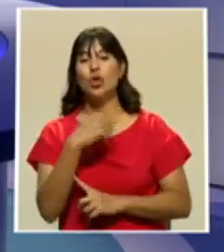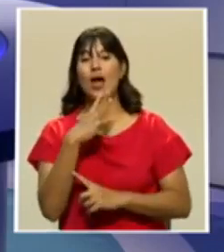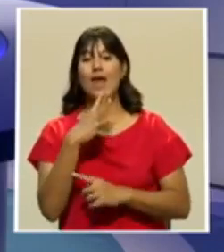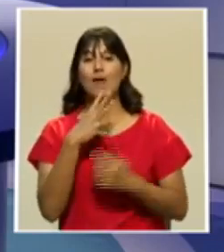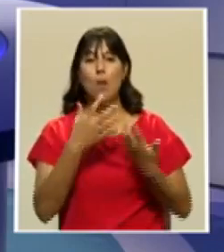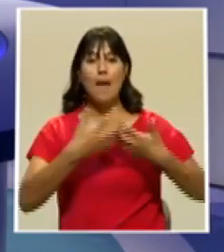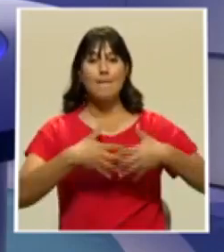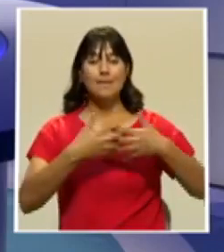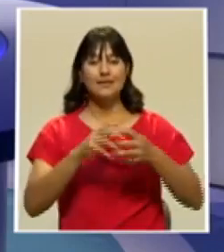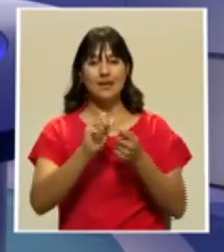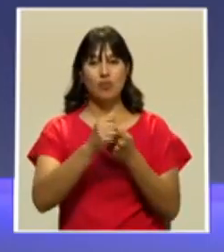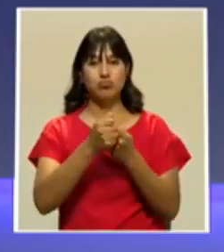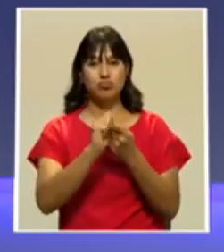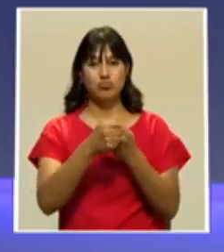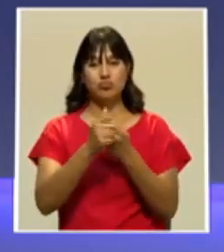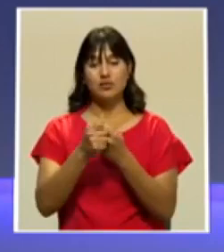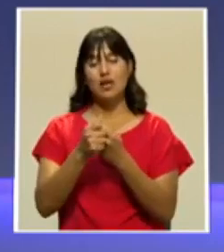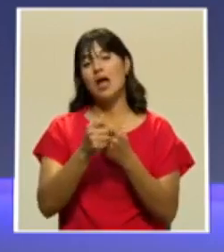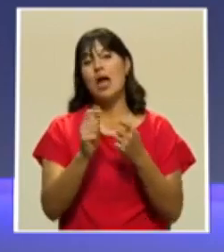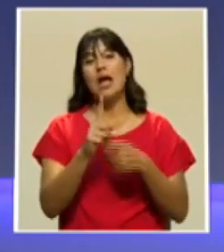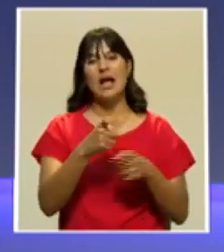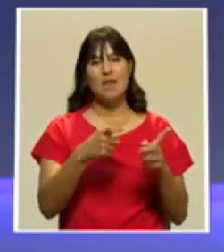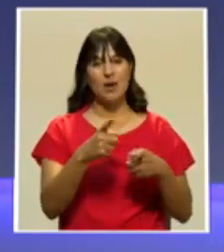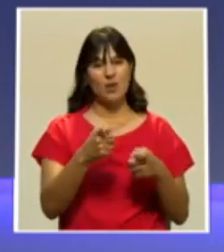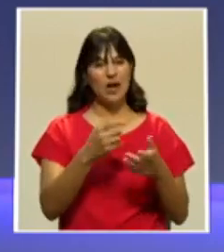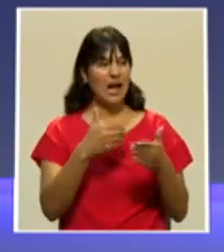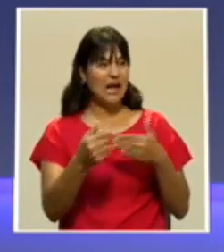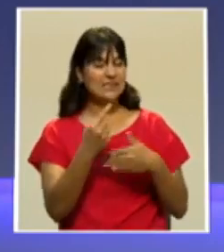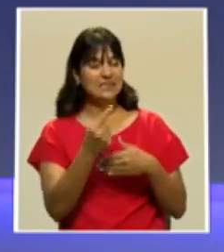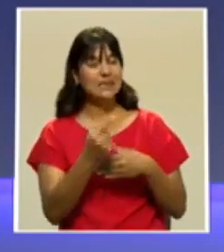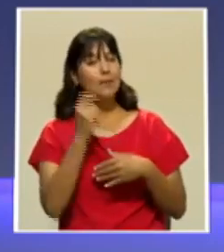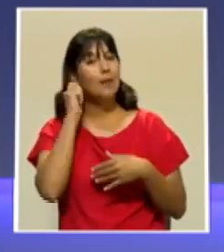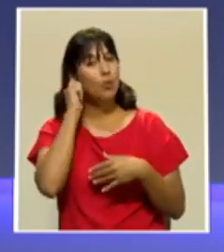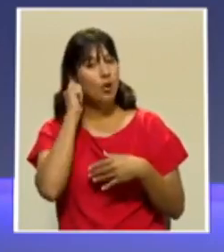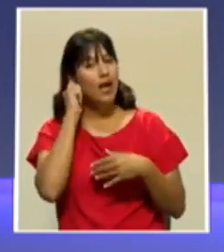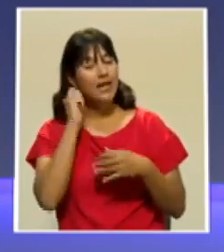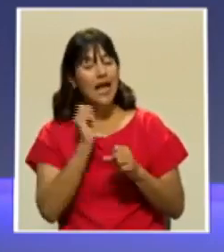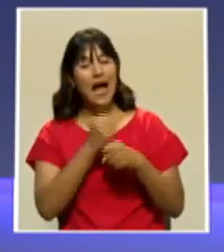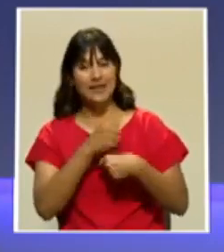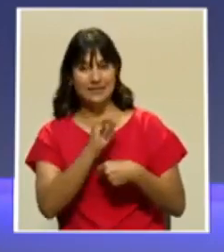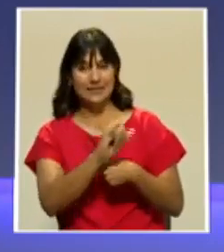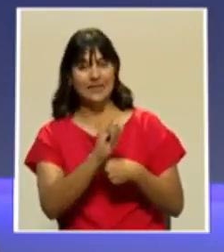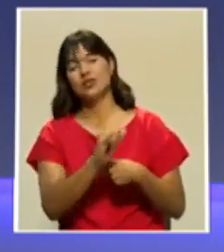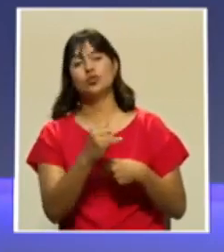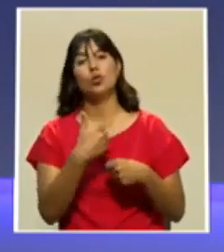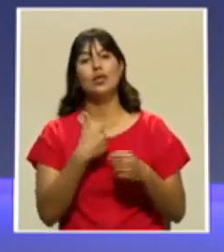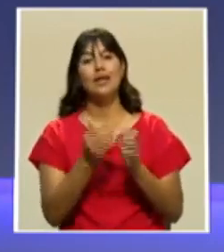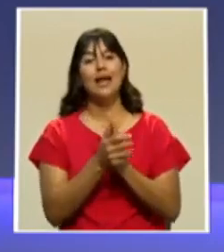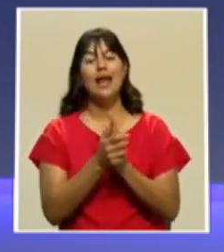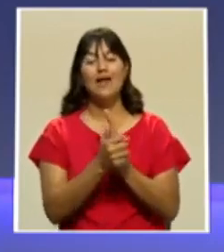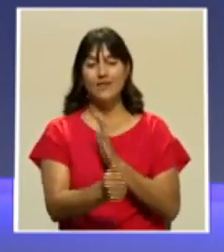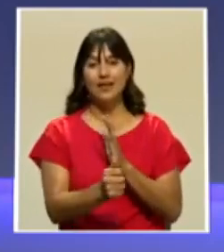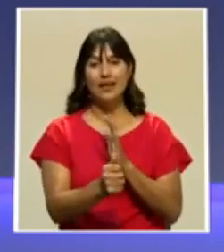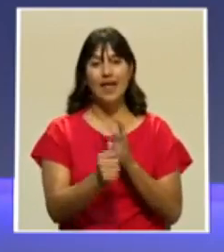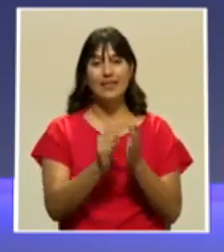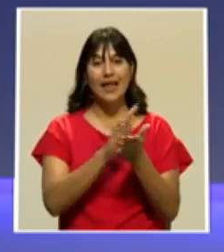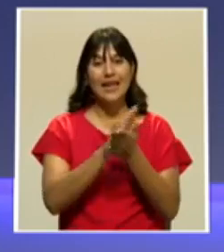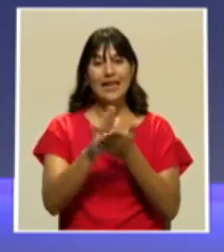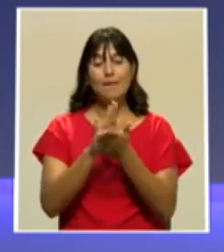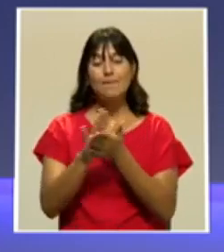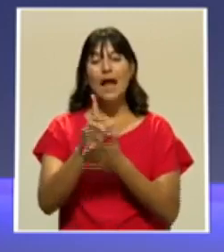camarón. Las señoras usualmente son mujeres que tienen la habilidad de quitar la